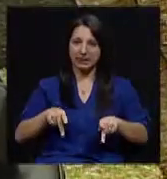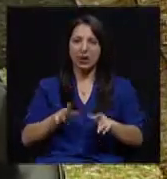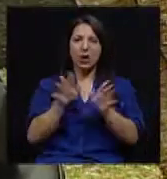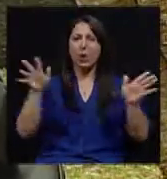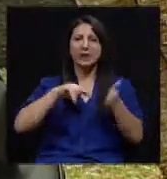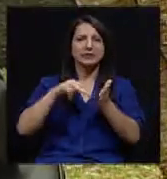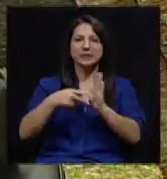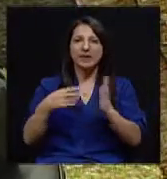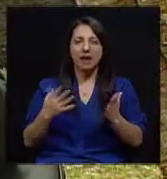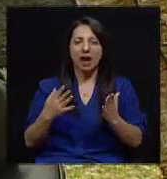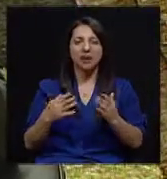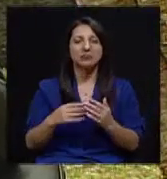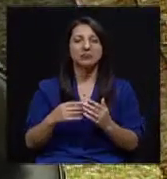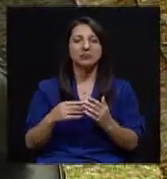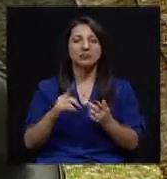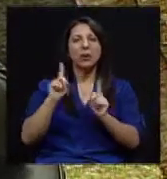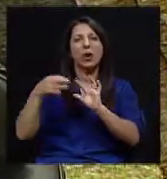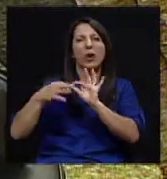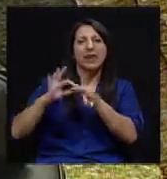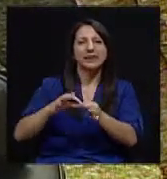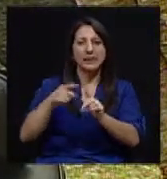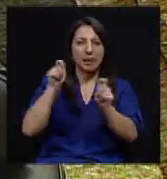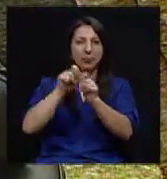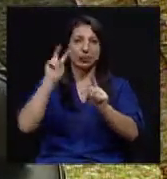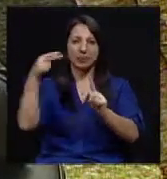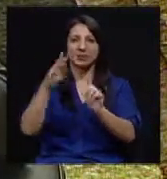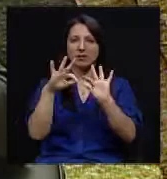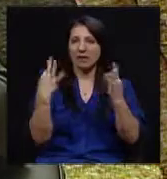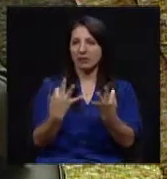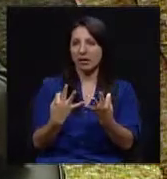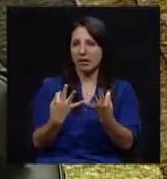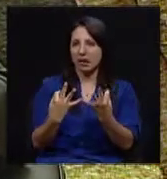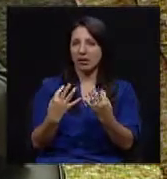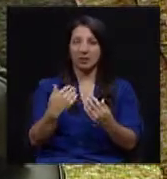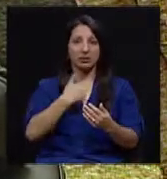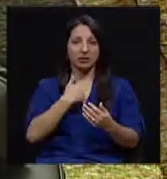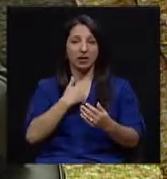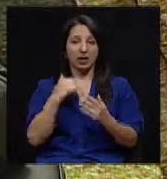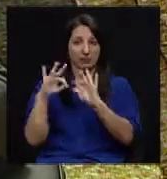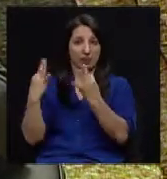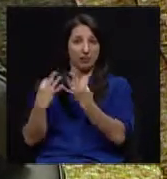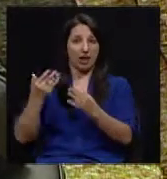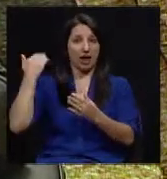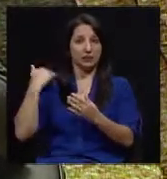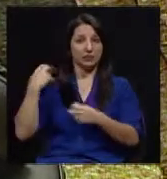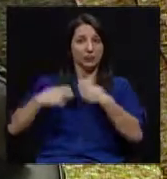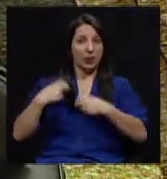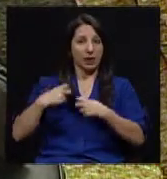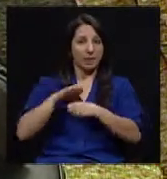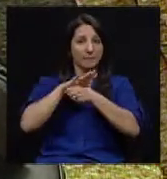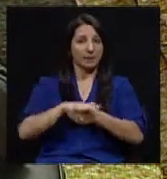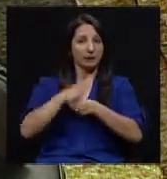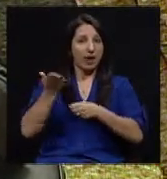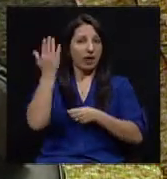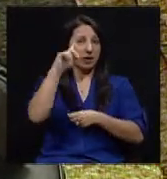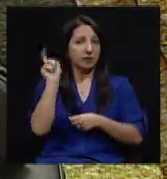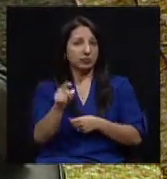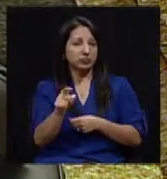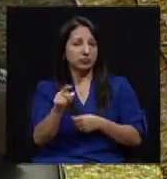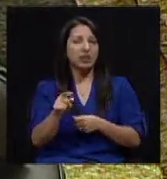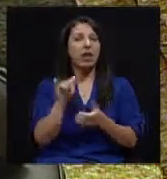¿Y globales qué significa? Bueno, ¿cuál es la herencia? Desde el punto de vista familiar. Muy bien. Tiene familiares que han tenido complicaciones de la hipertensión.